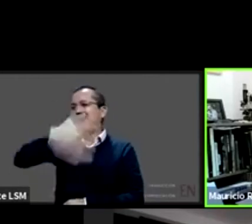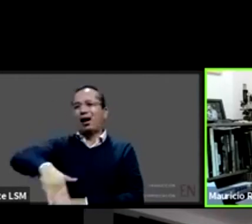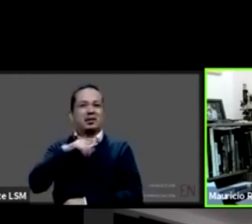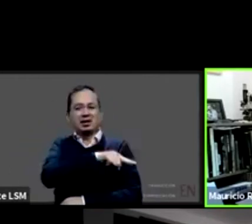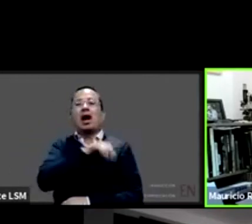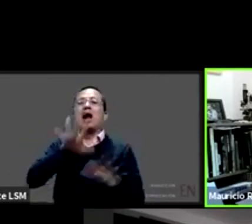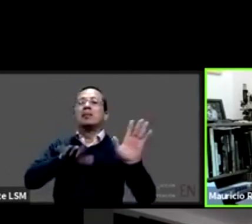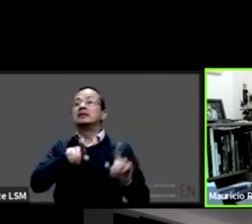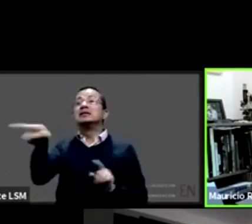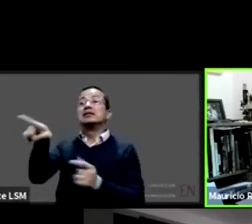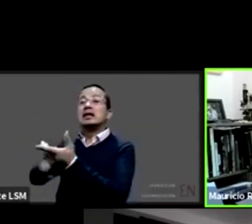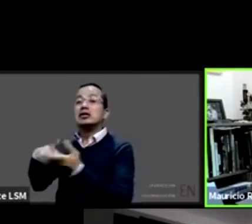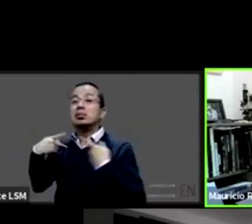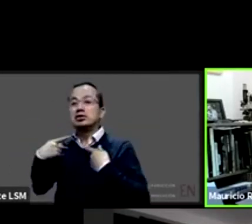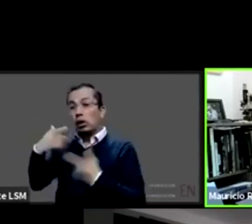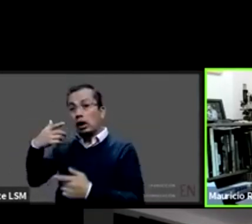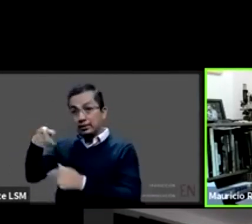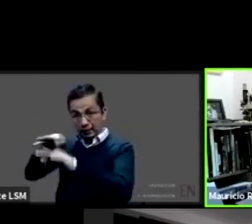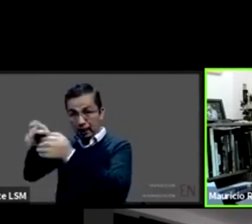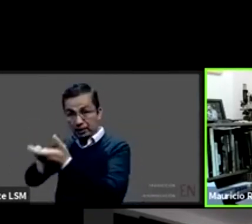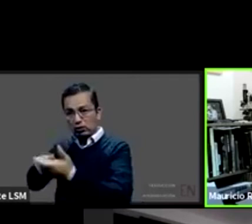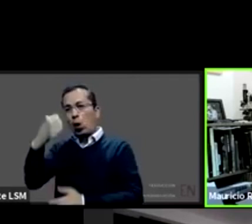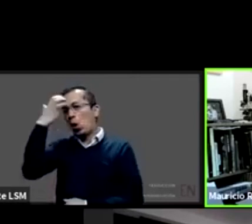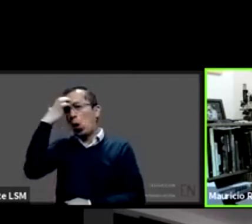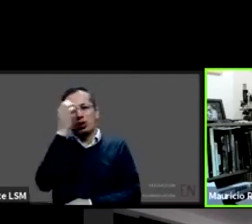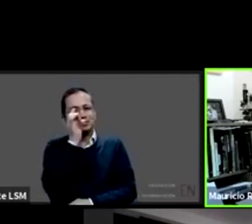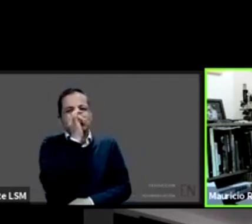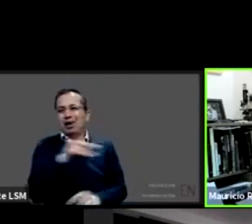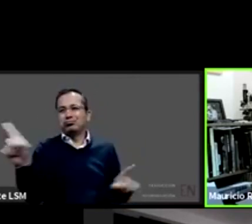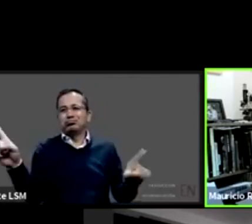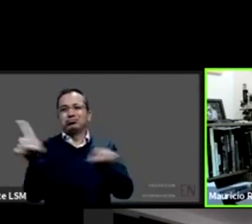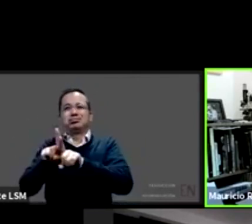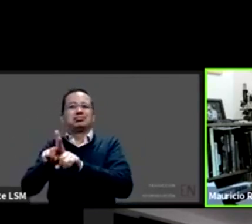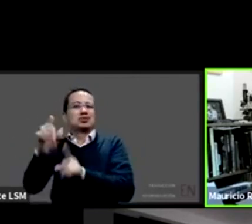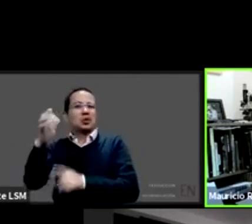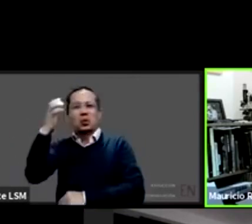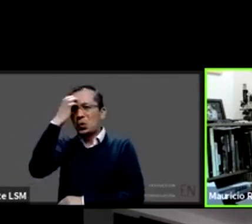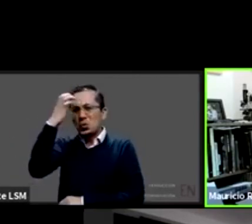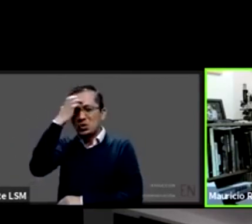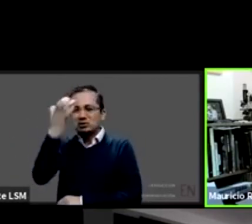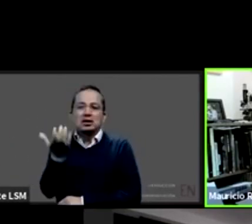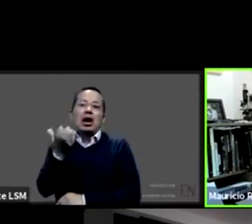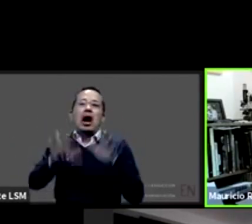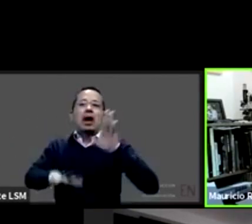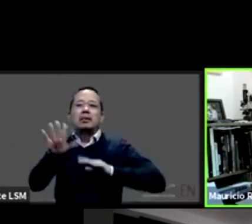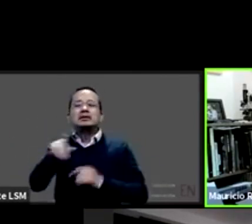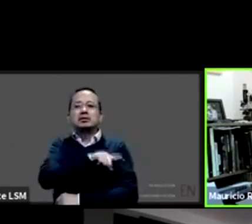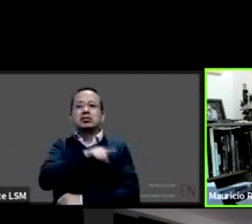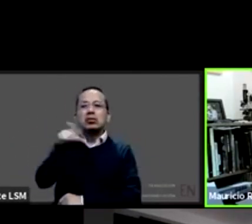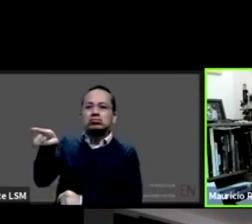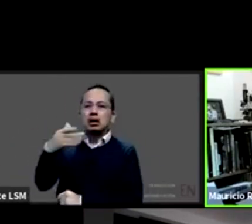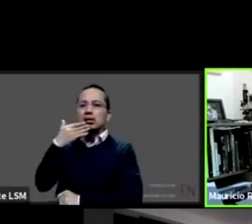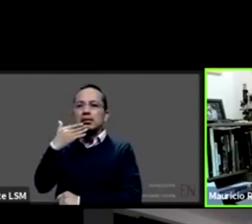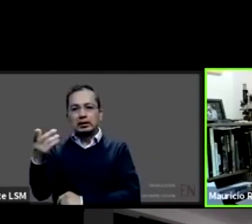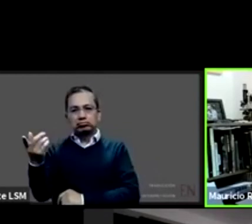personal de la institución que ocurre yo creo que en la mayoría de los casos justamente para para poderle dar continuidad a los trabajos ¿no? a las